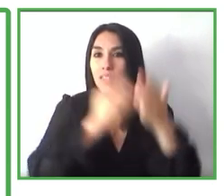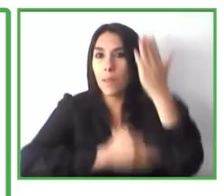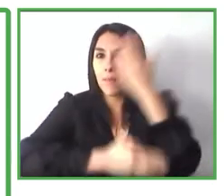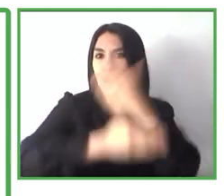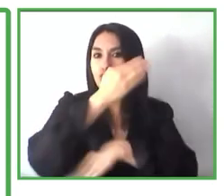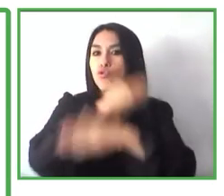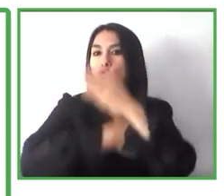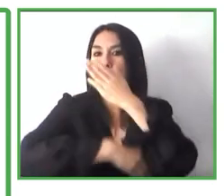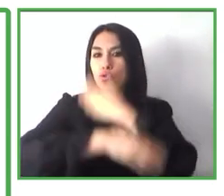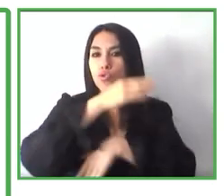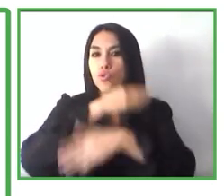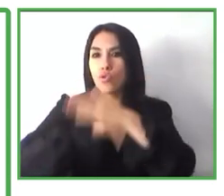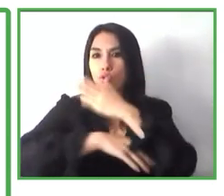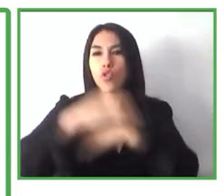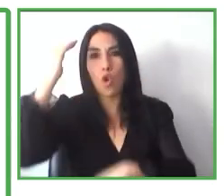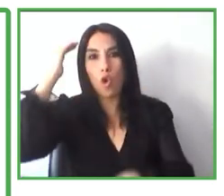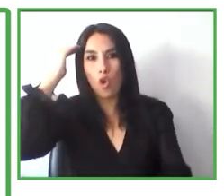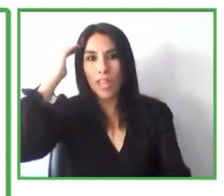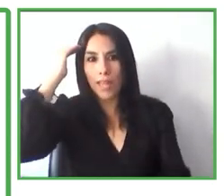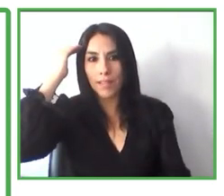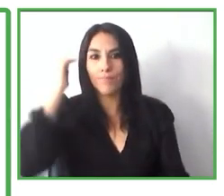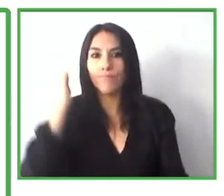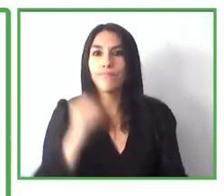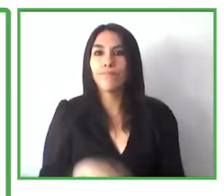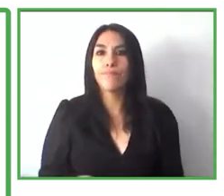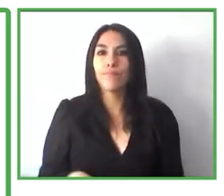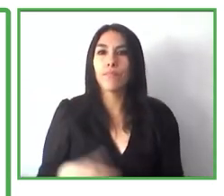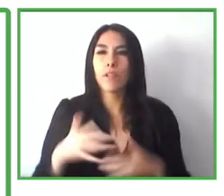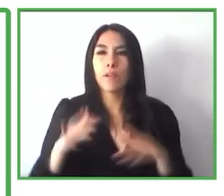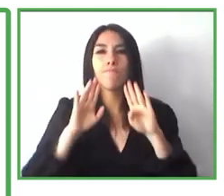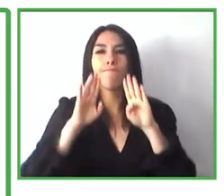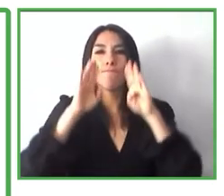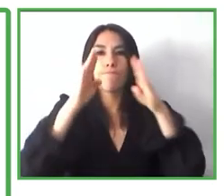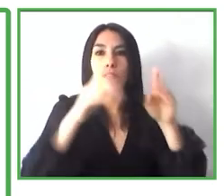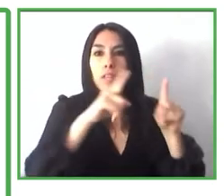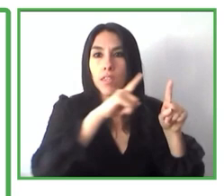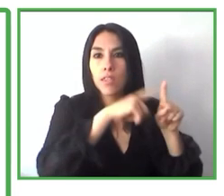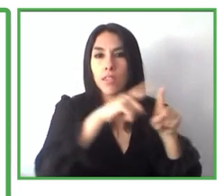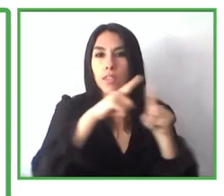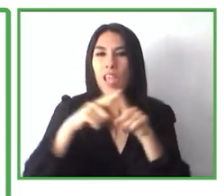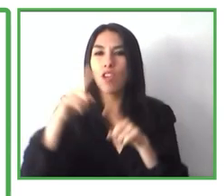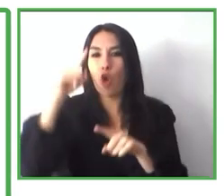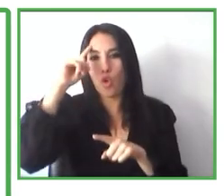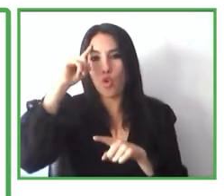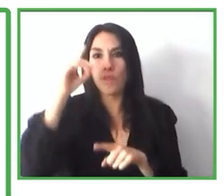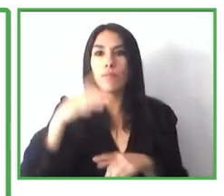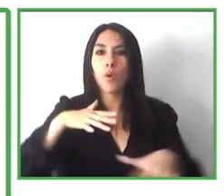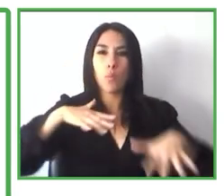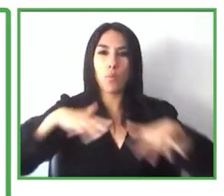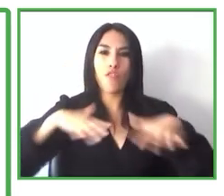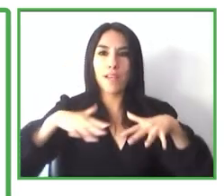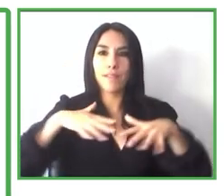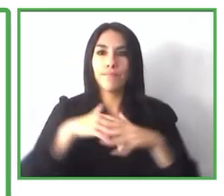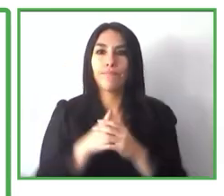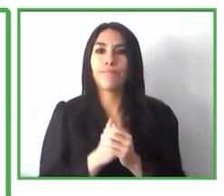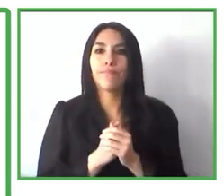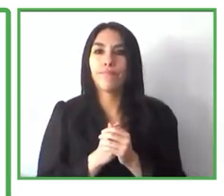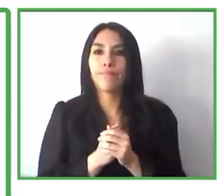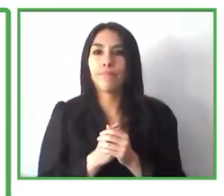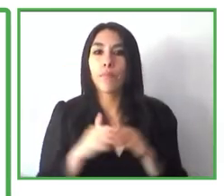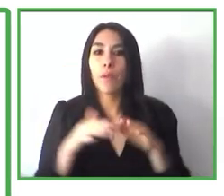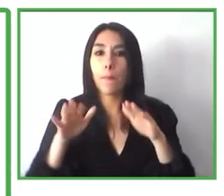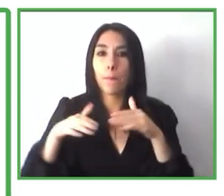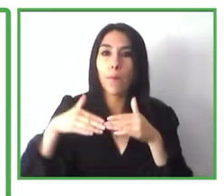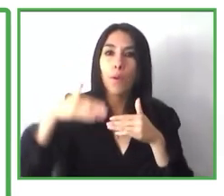de espectro de autismo, etc. Igualmente, más allá de los diagnósticos, para nosotros lo importante